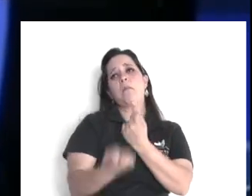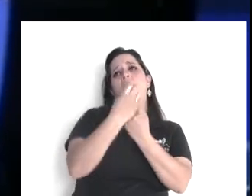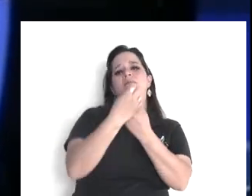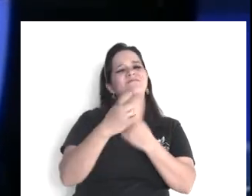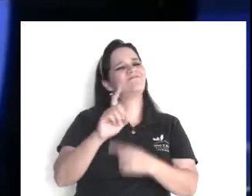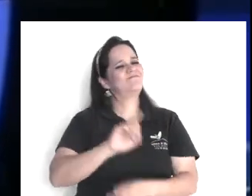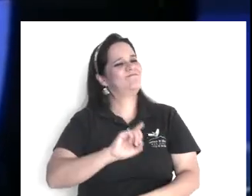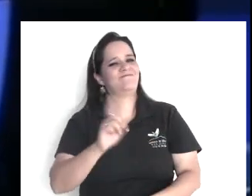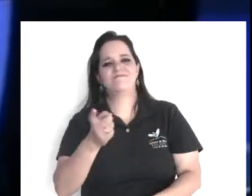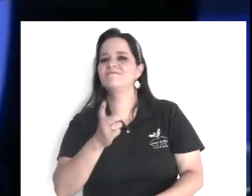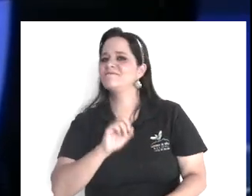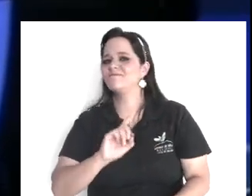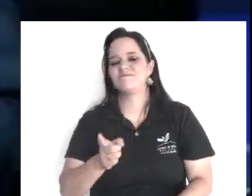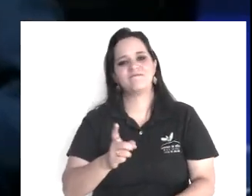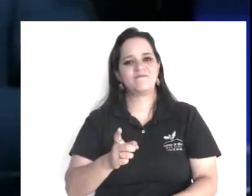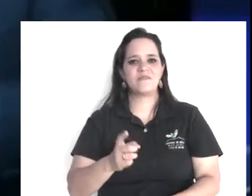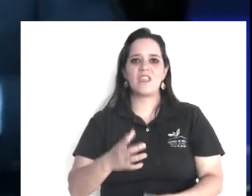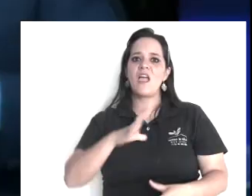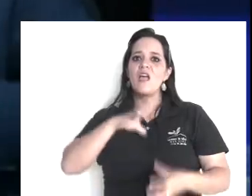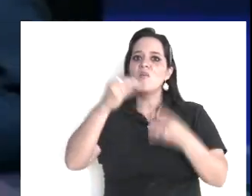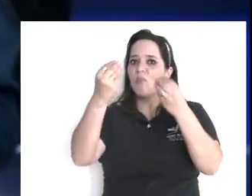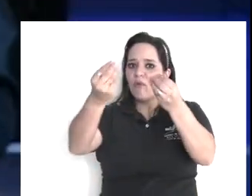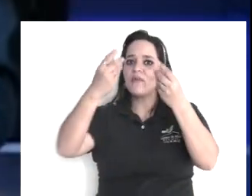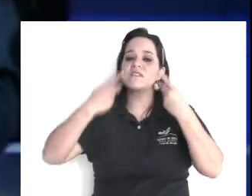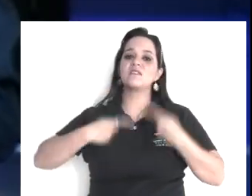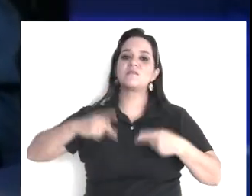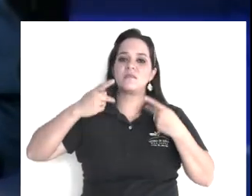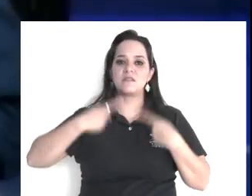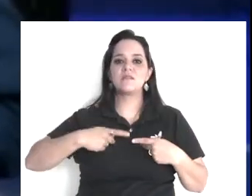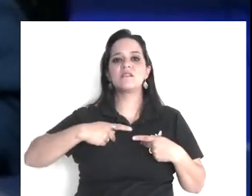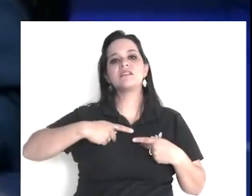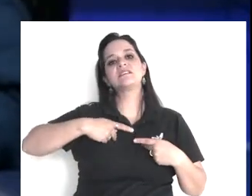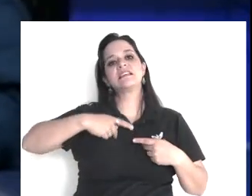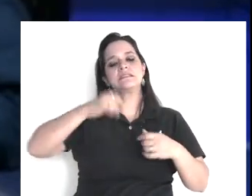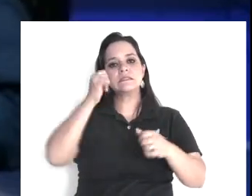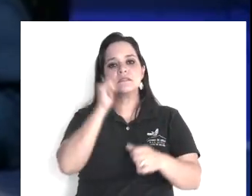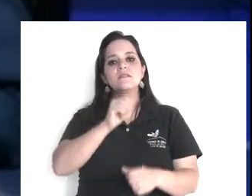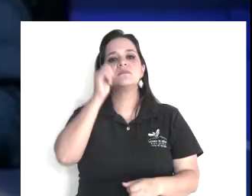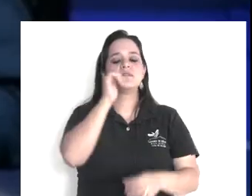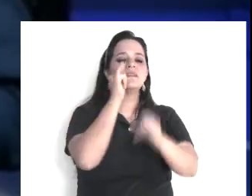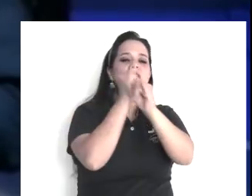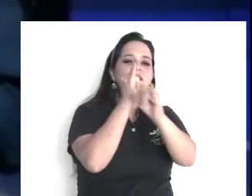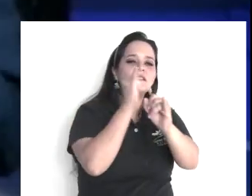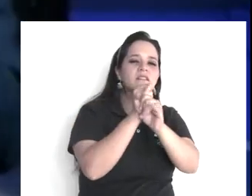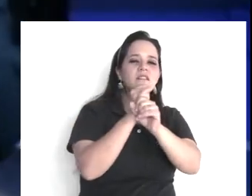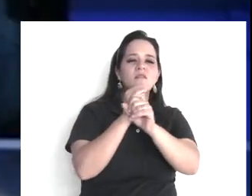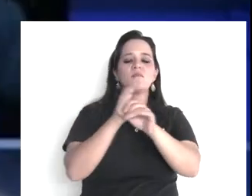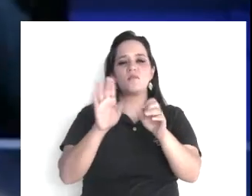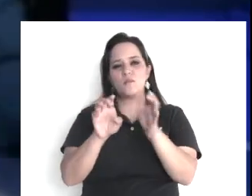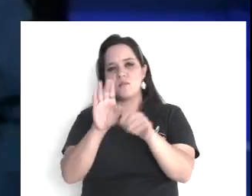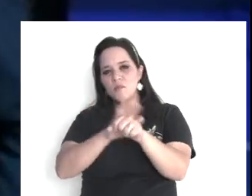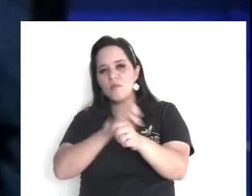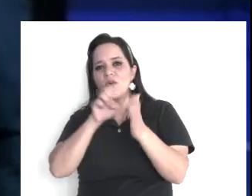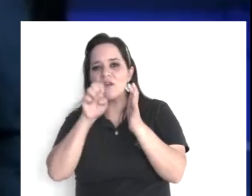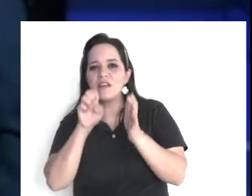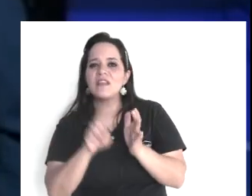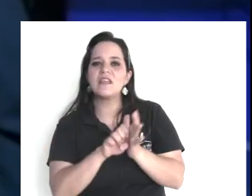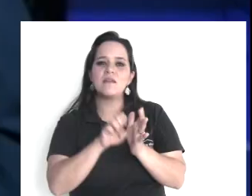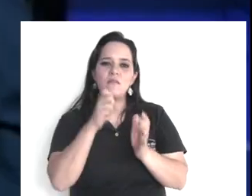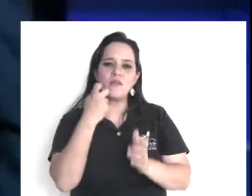se va a estacionar allí, y va a decir, ay, el hermano, yo siempre sospechaba algo,